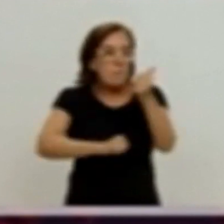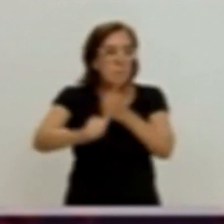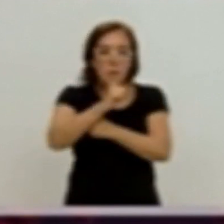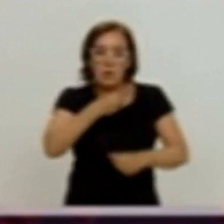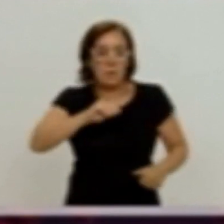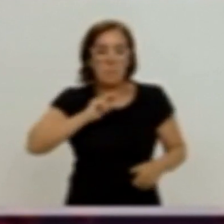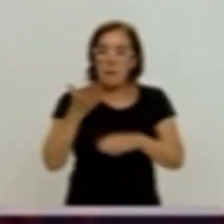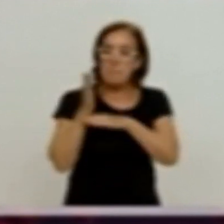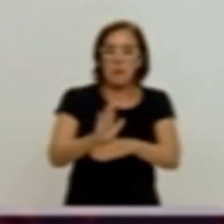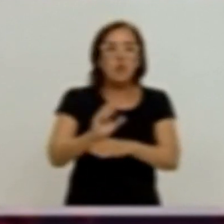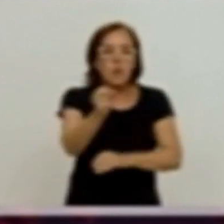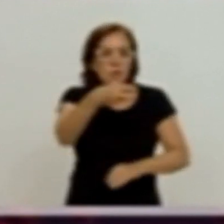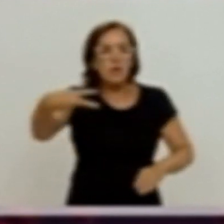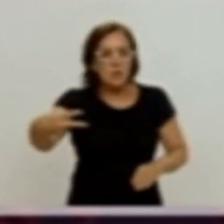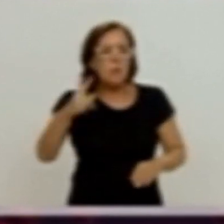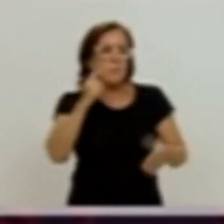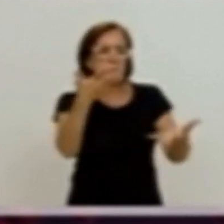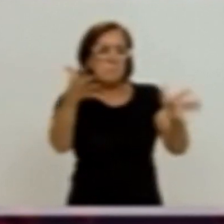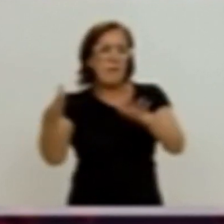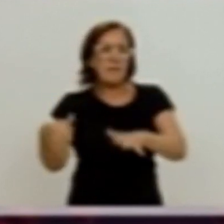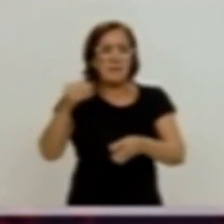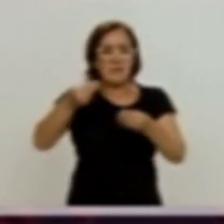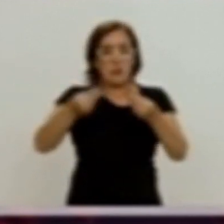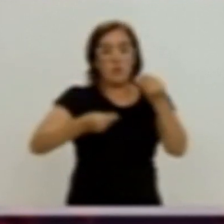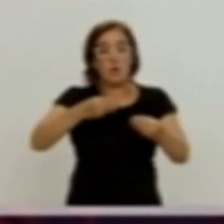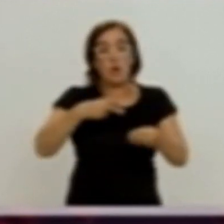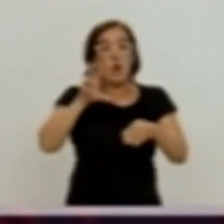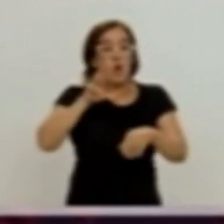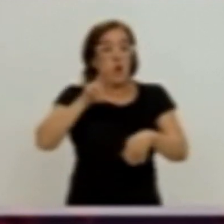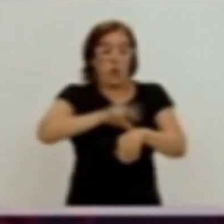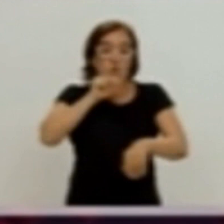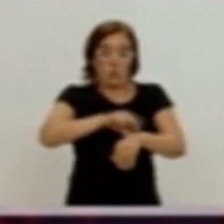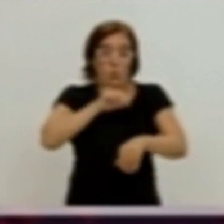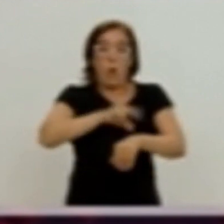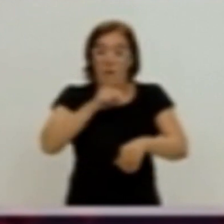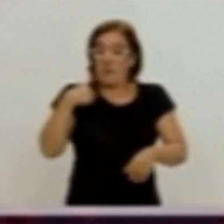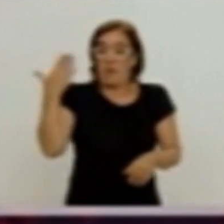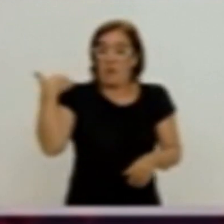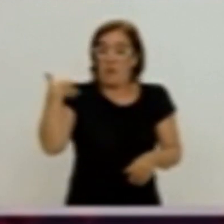España ha presentado unos resultados muy similares al realizado en Suecia, el único que se había llevado a cabo hasta ahora. asesorará a las familias afectadas.